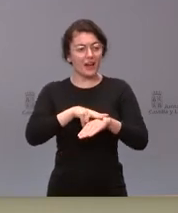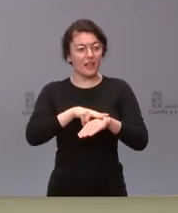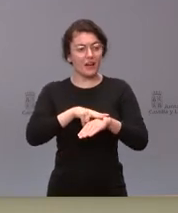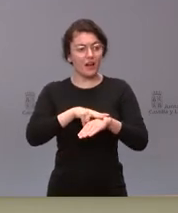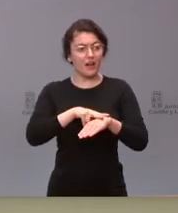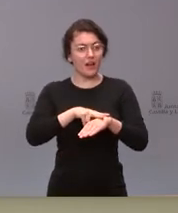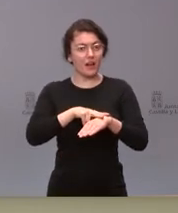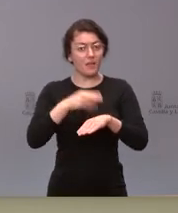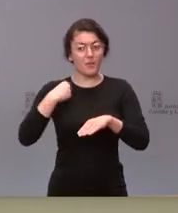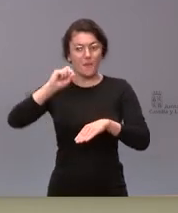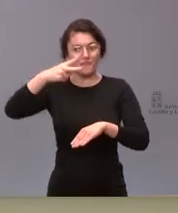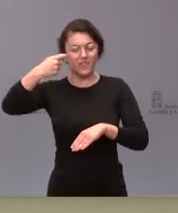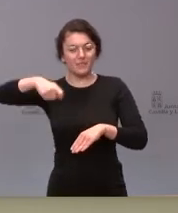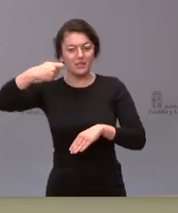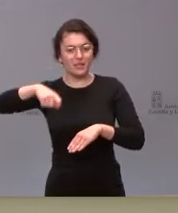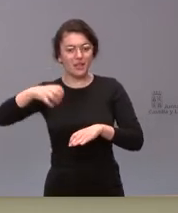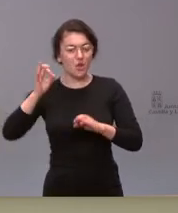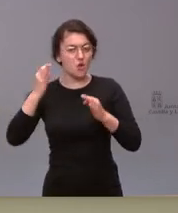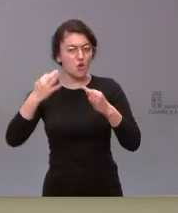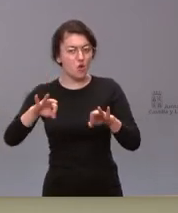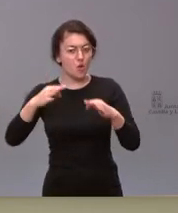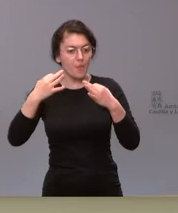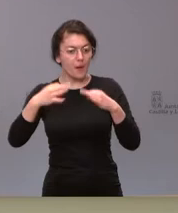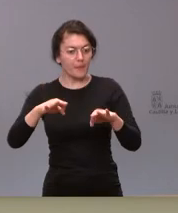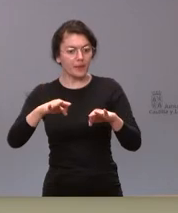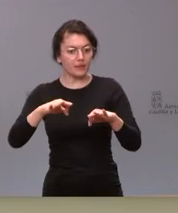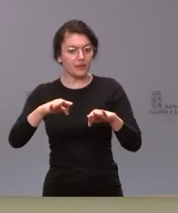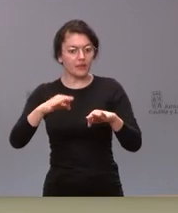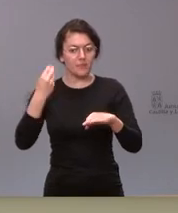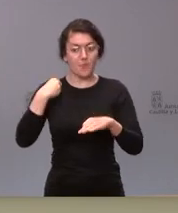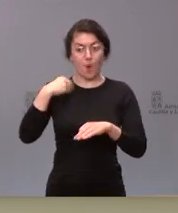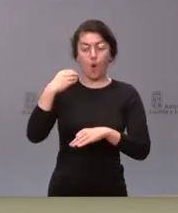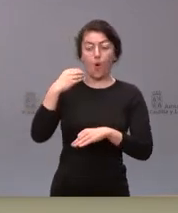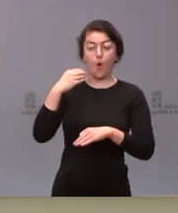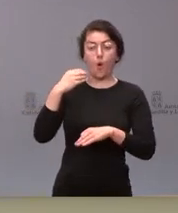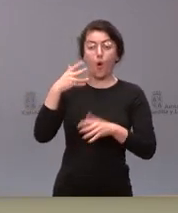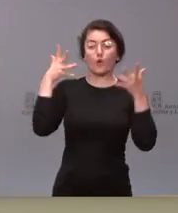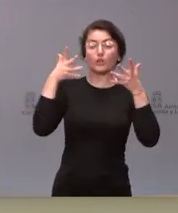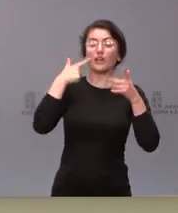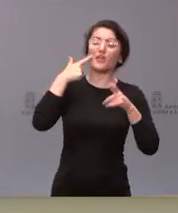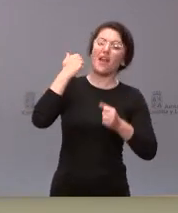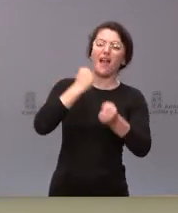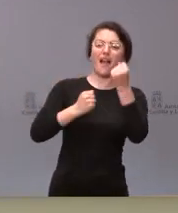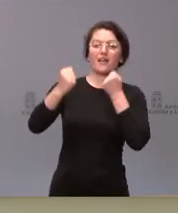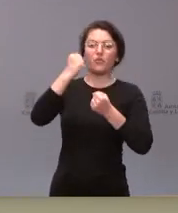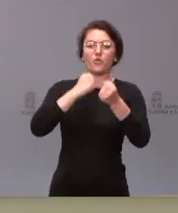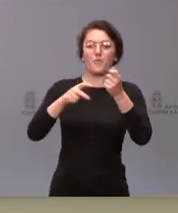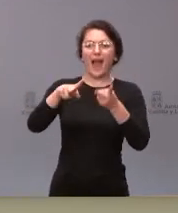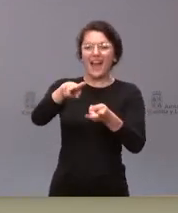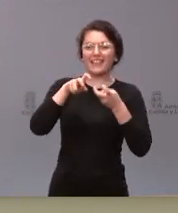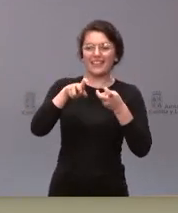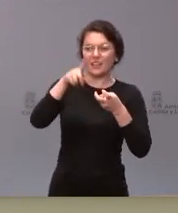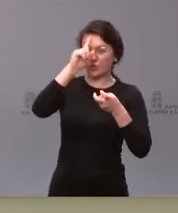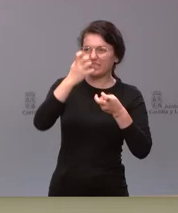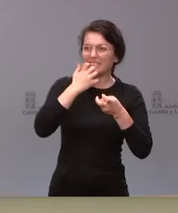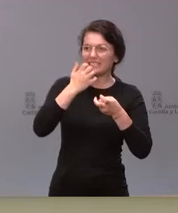vicepresidente normalmente siempre la presidía el consejero de Economía y Hacienda no se supone pues pérdida de peso para este departamento y en segundo